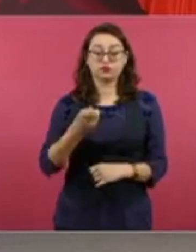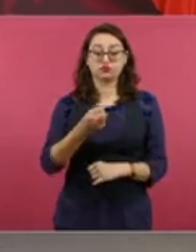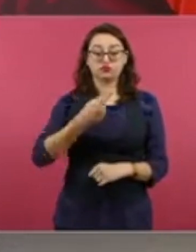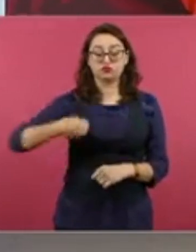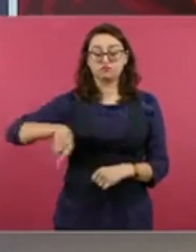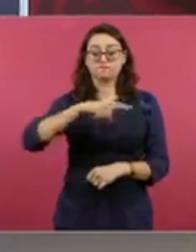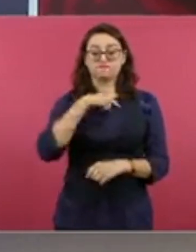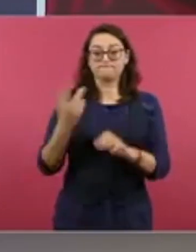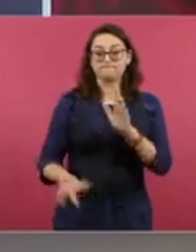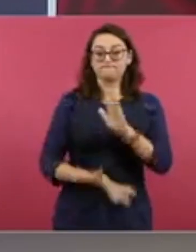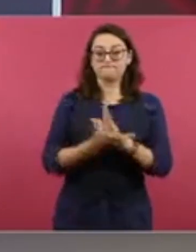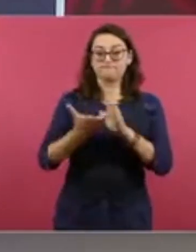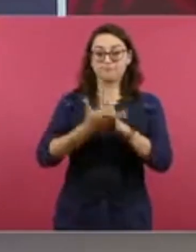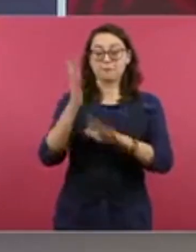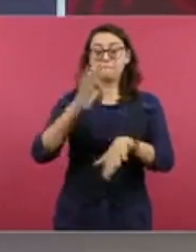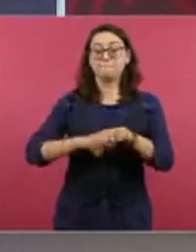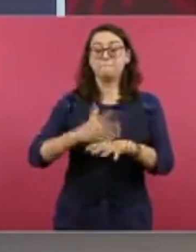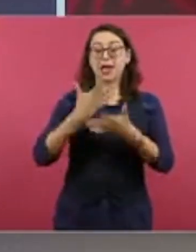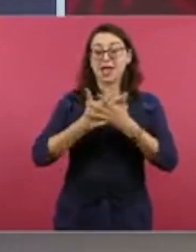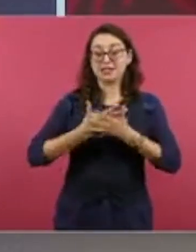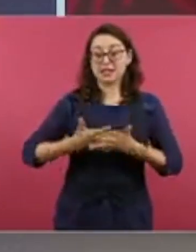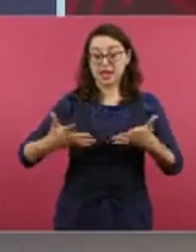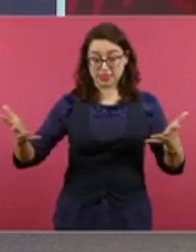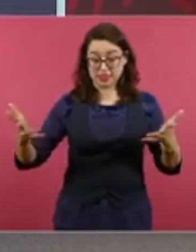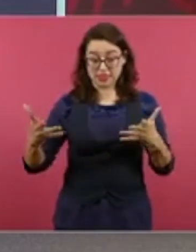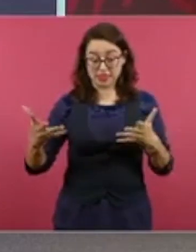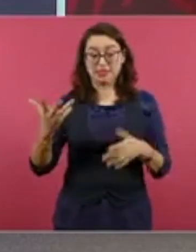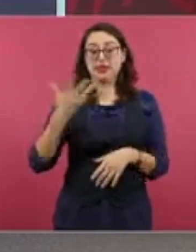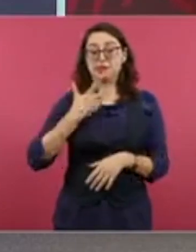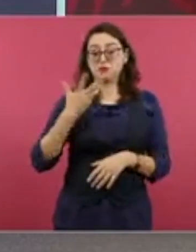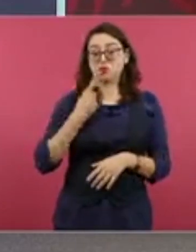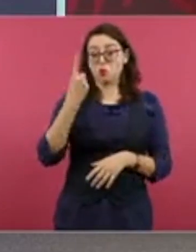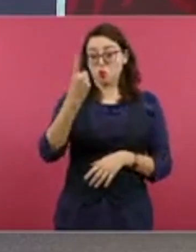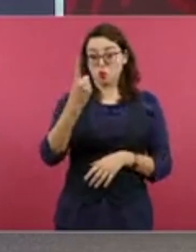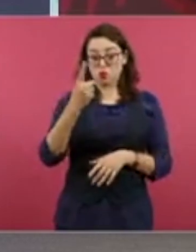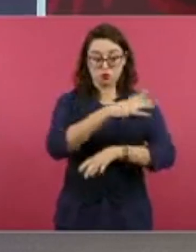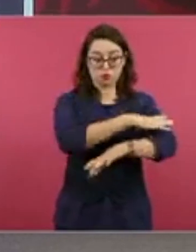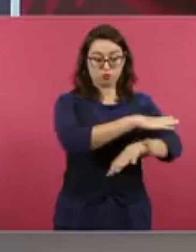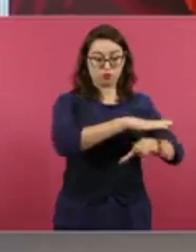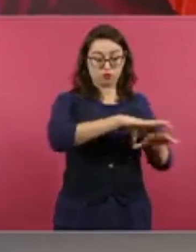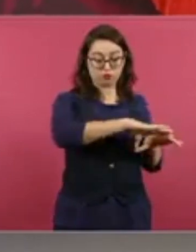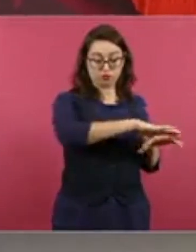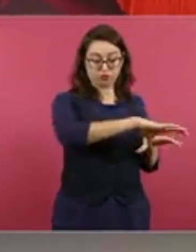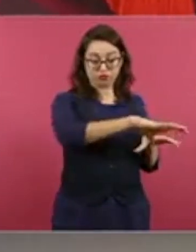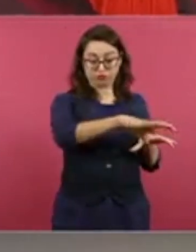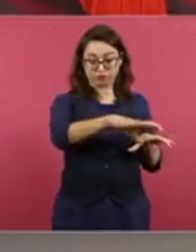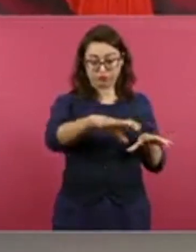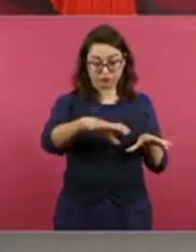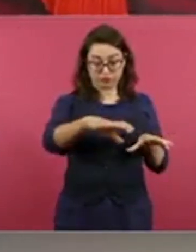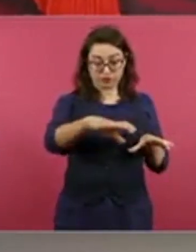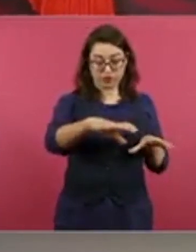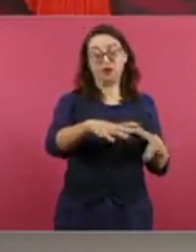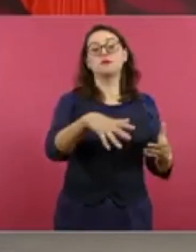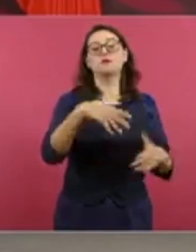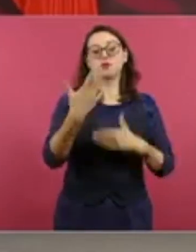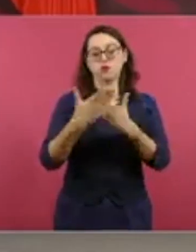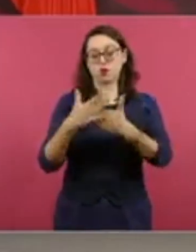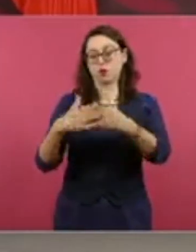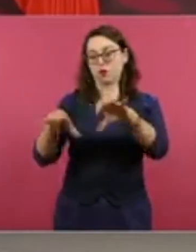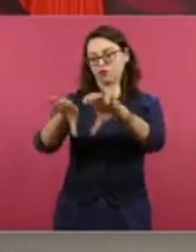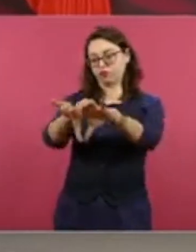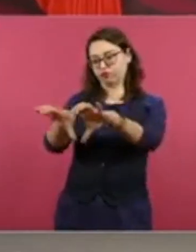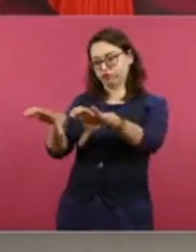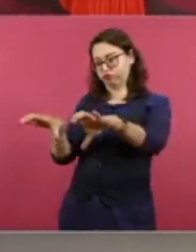O sea, aparte de tener este puerto, vamos a tener este otro, muy